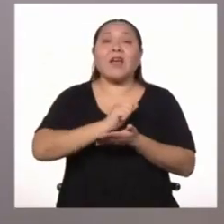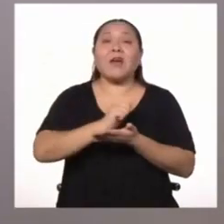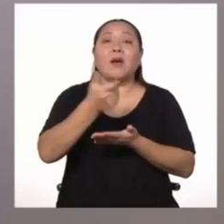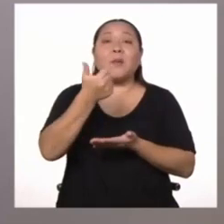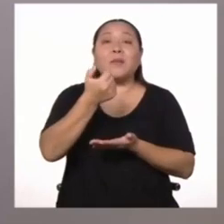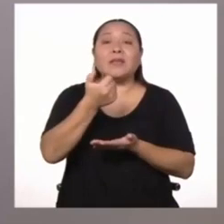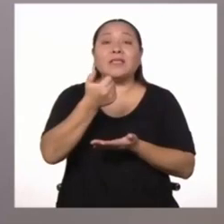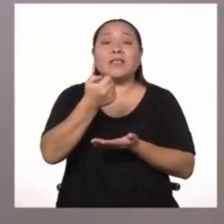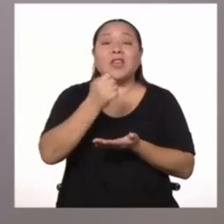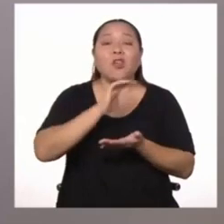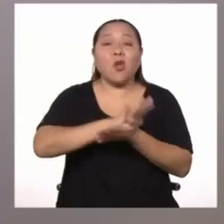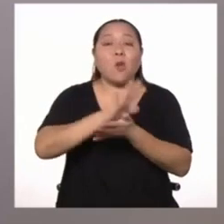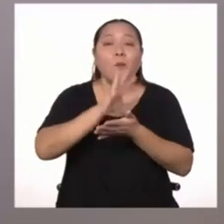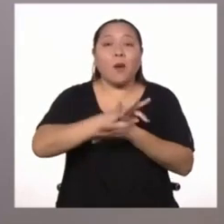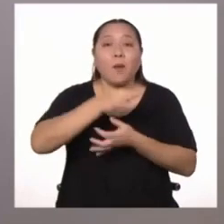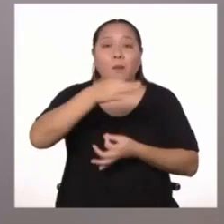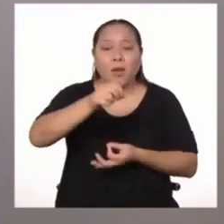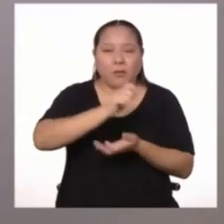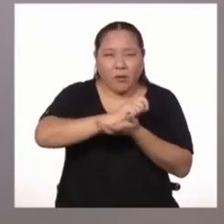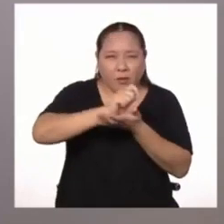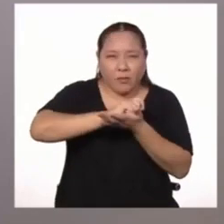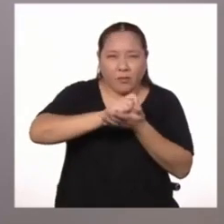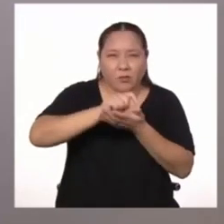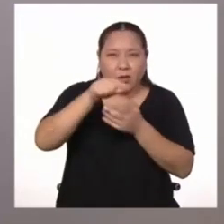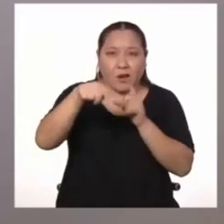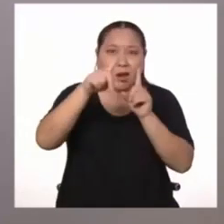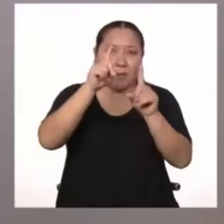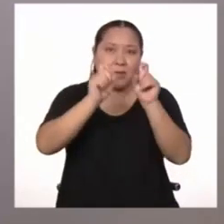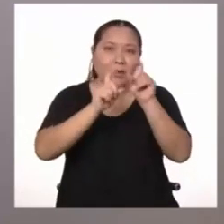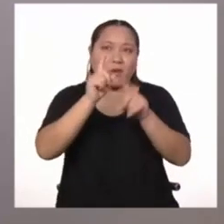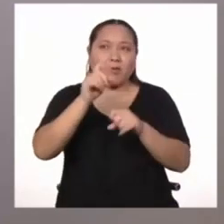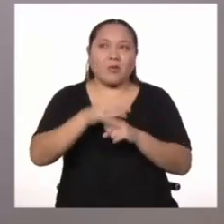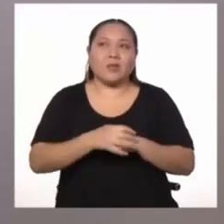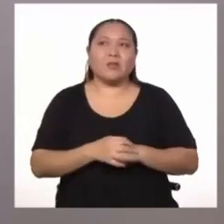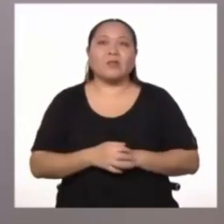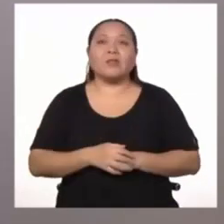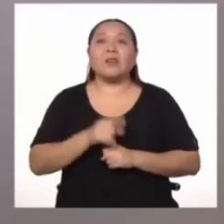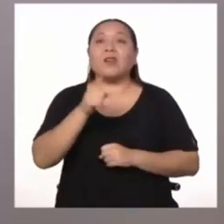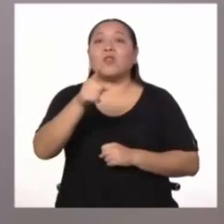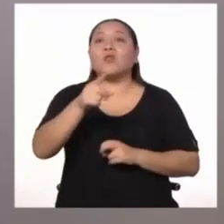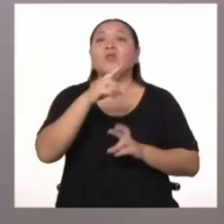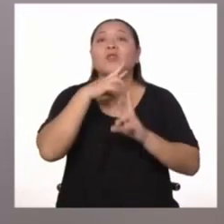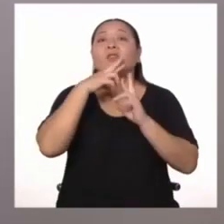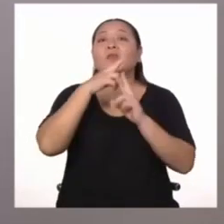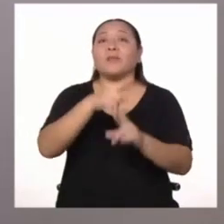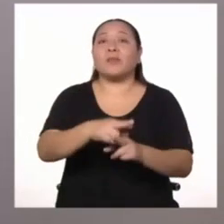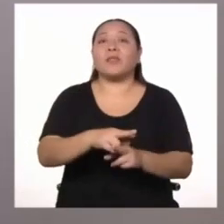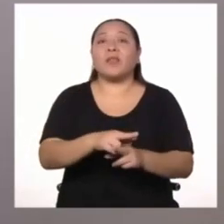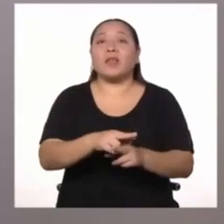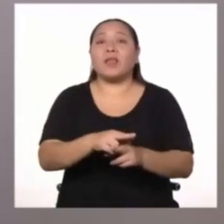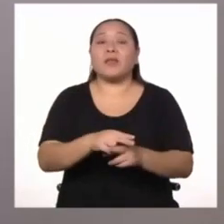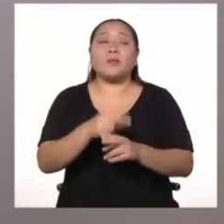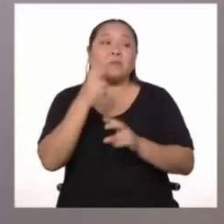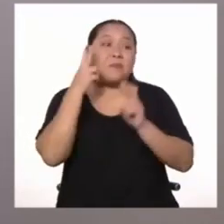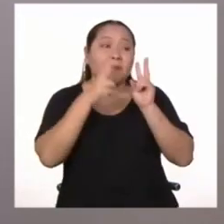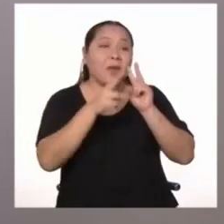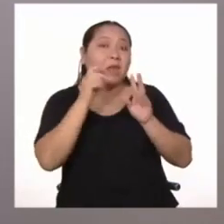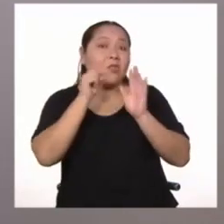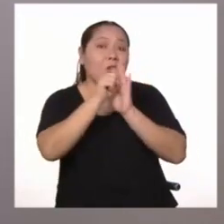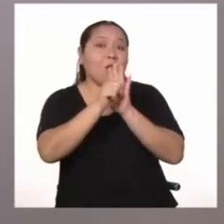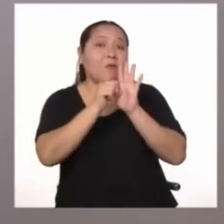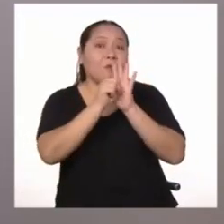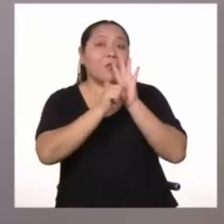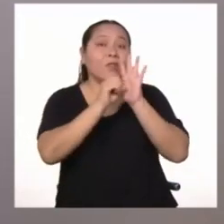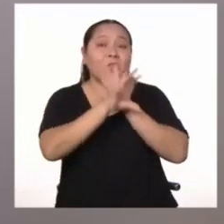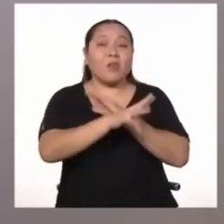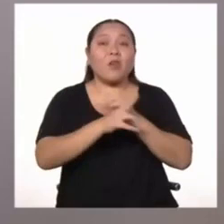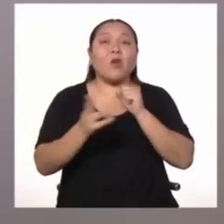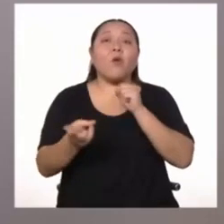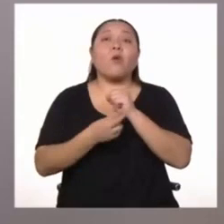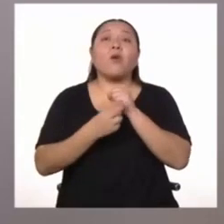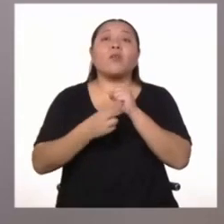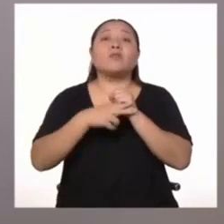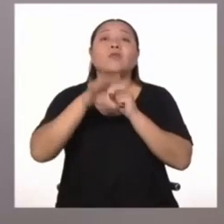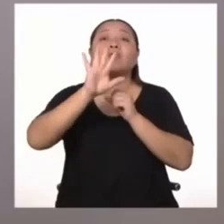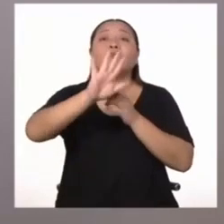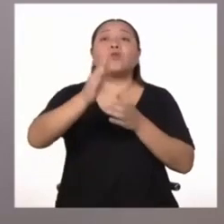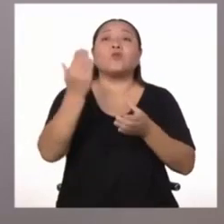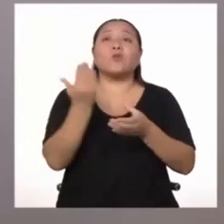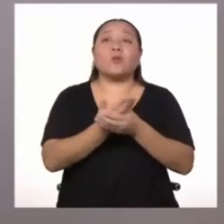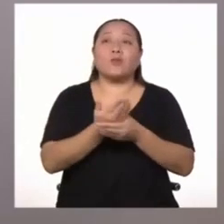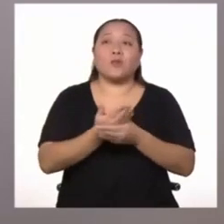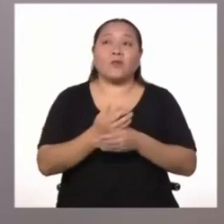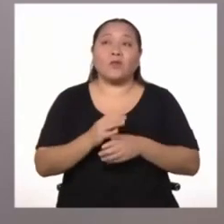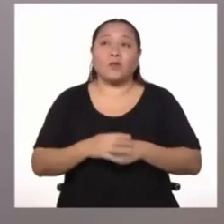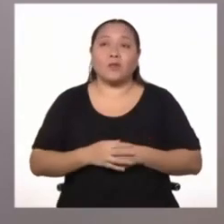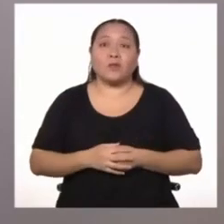y papel para que tomes nota de estas preguntas. Que responderás con el contenido del video y guardarás en tu portafolio.